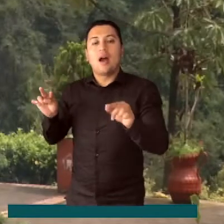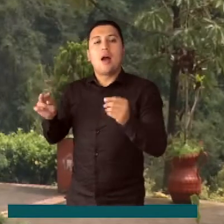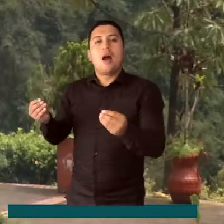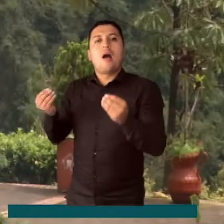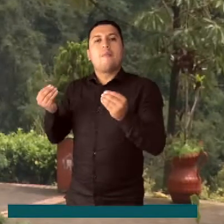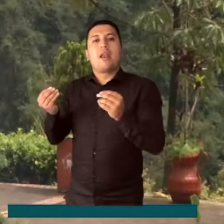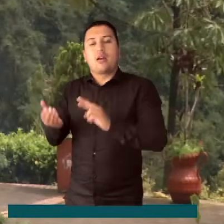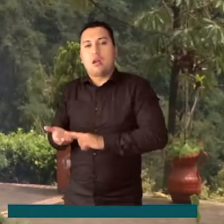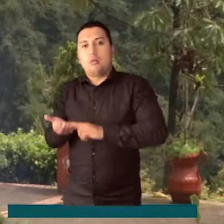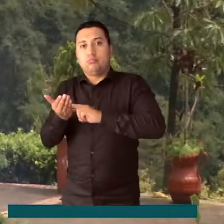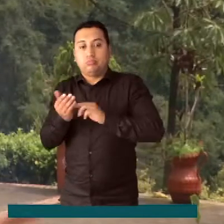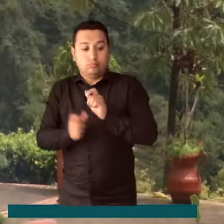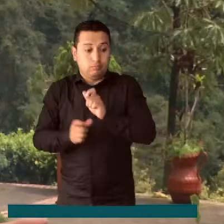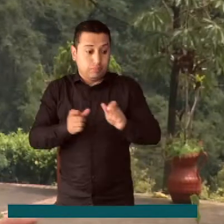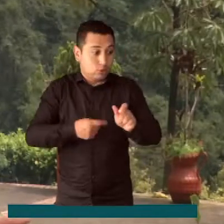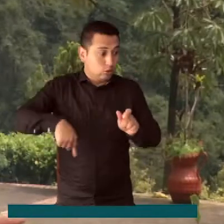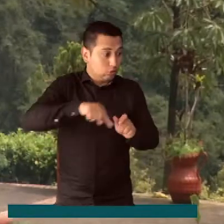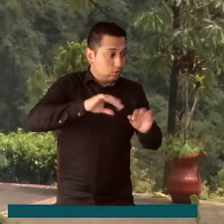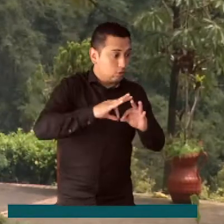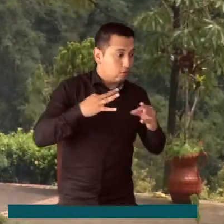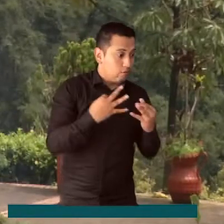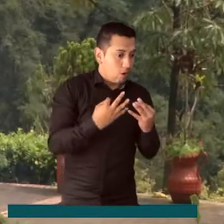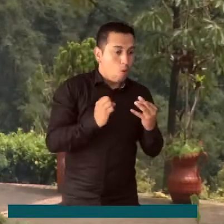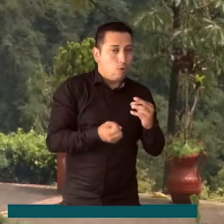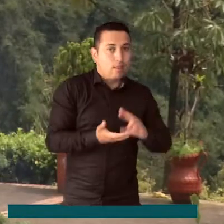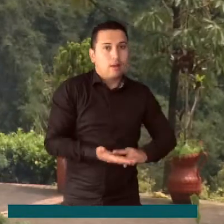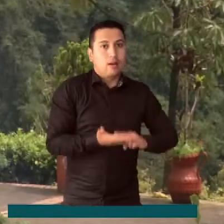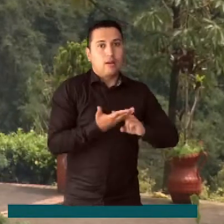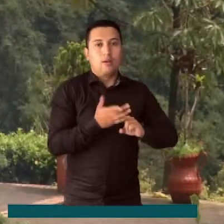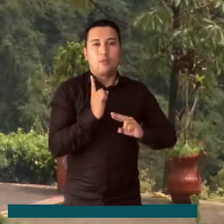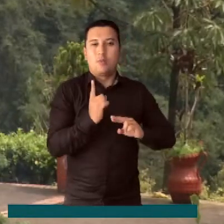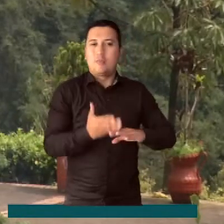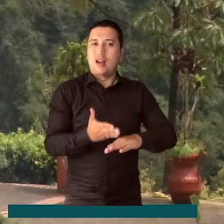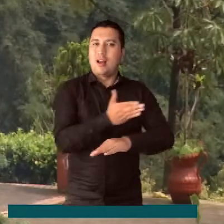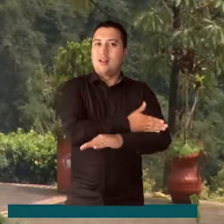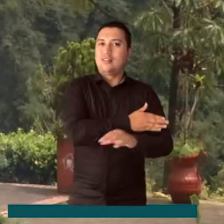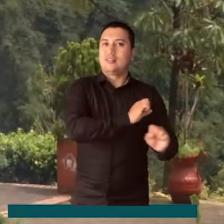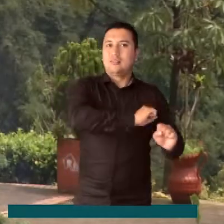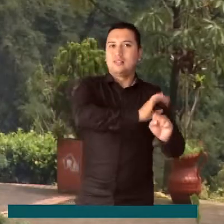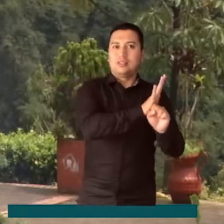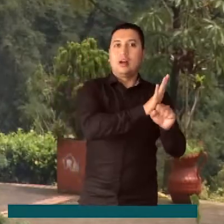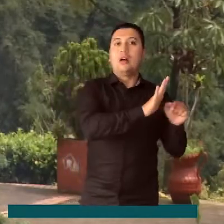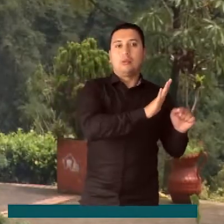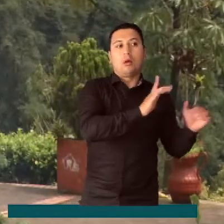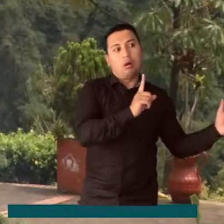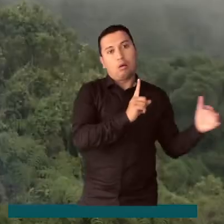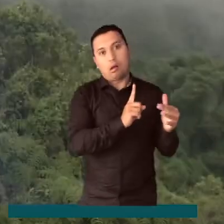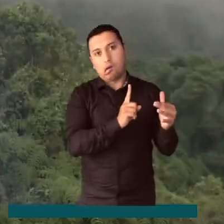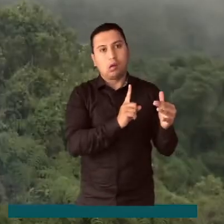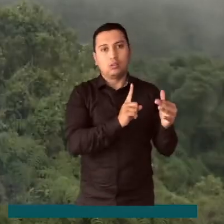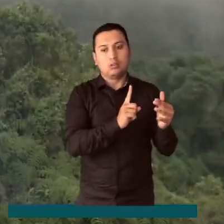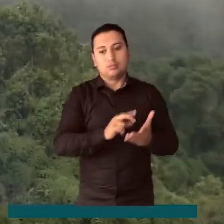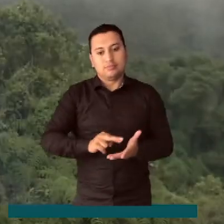generar ingresos para cientos de familias que se vieron perjudicadas por la pandemia del COVID-19.